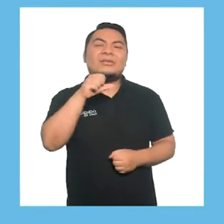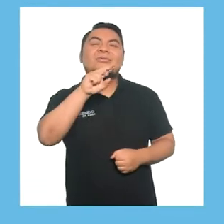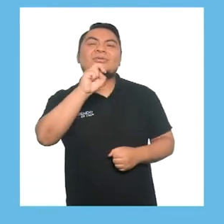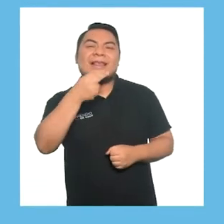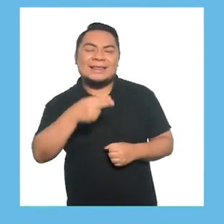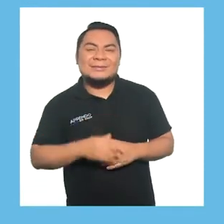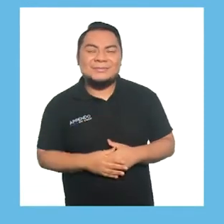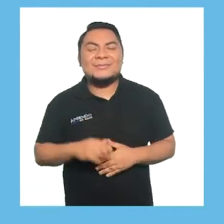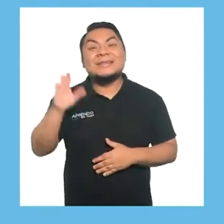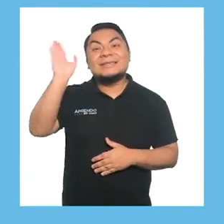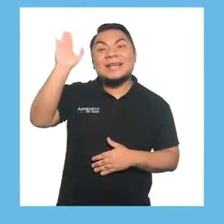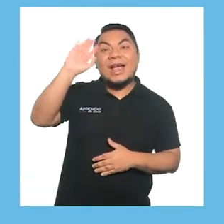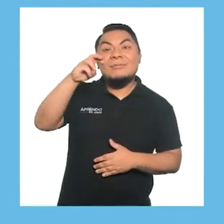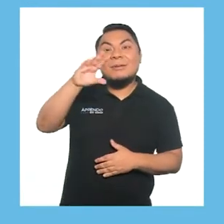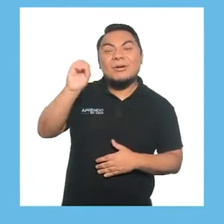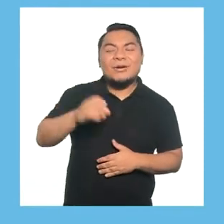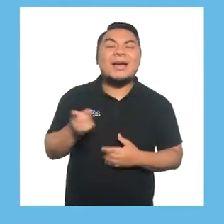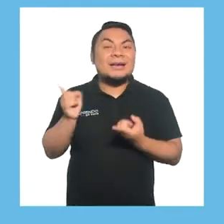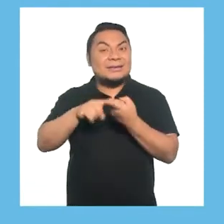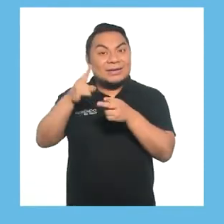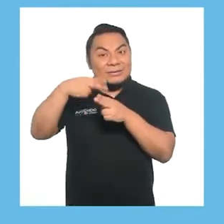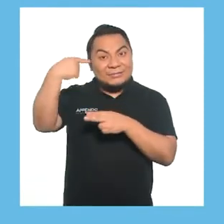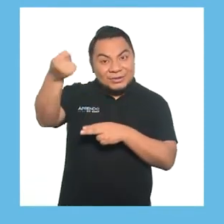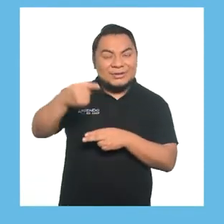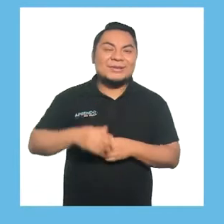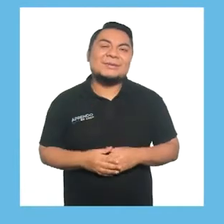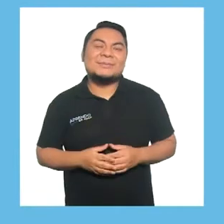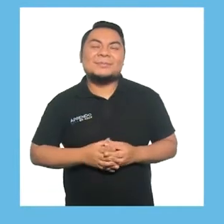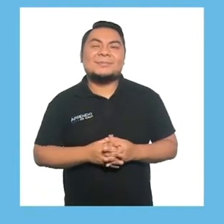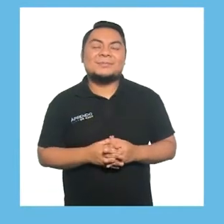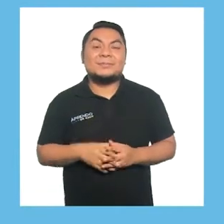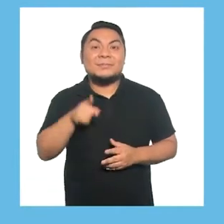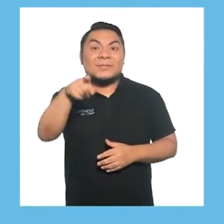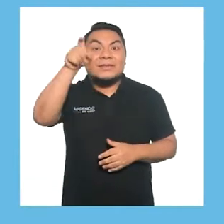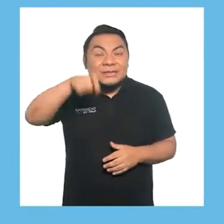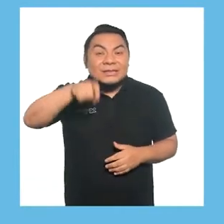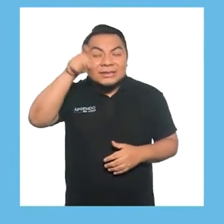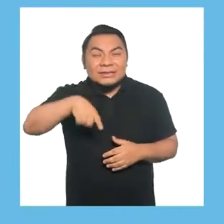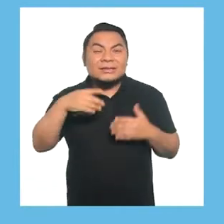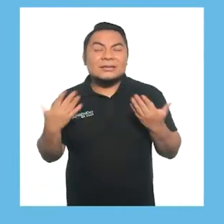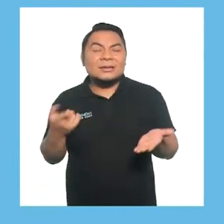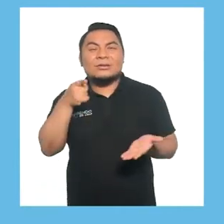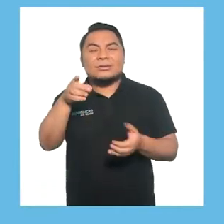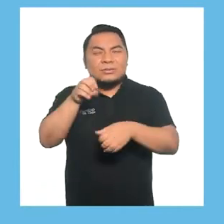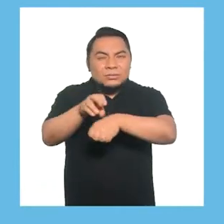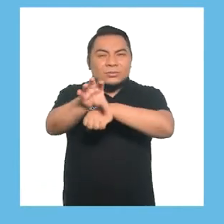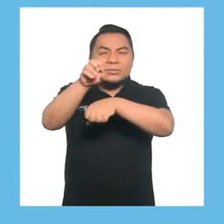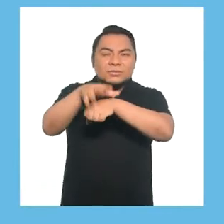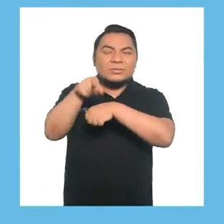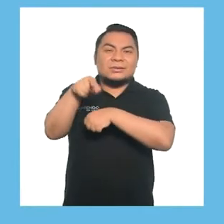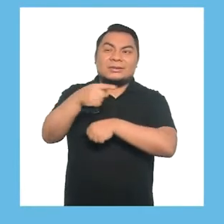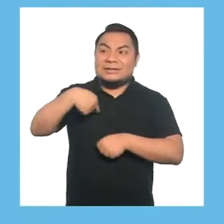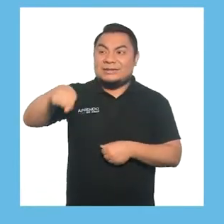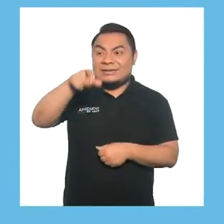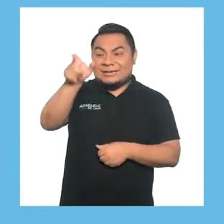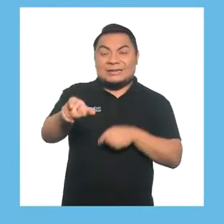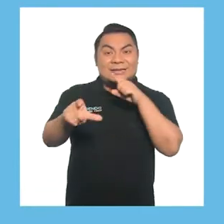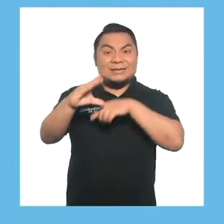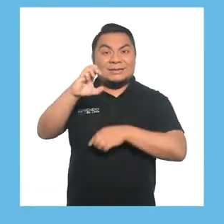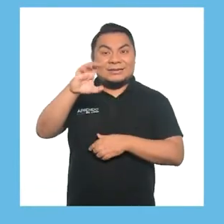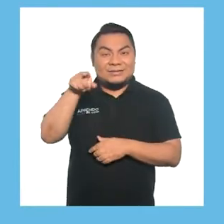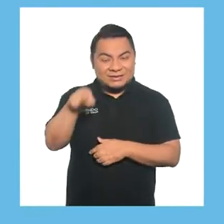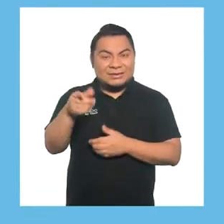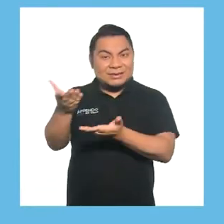nosotros, Uset. ¡Chao, Memo! ¡Hasta pronto! Si necesitan repasar las sugerencias que nuestra